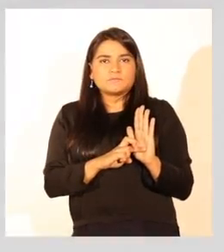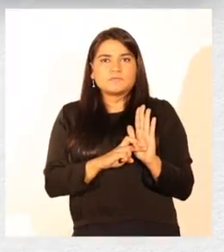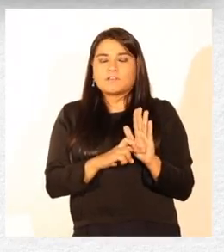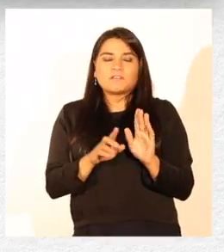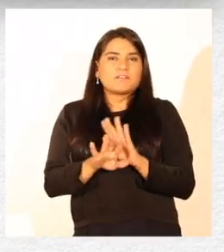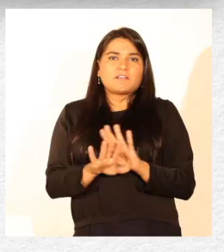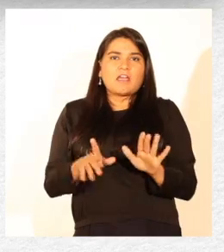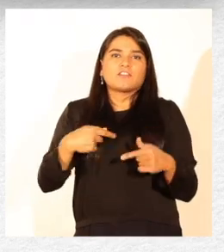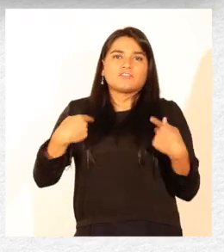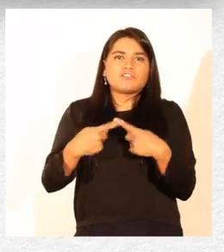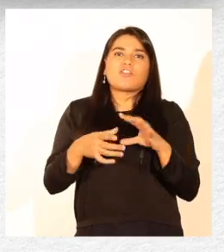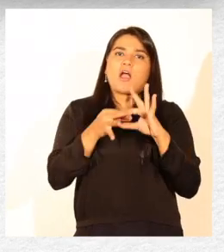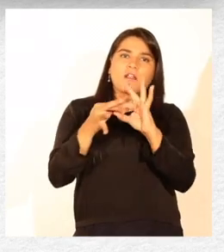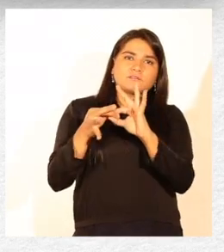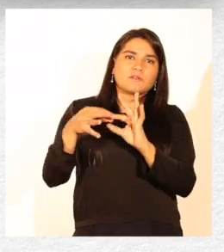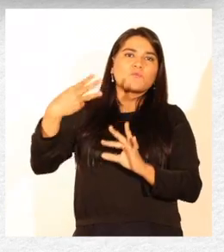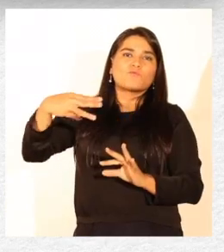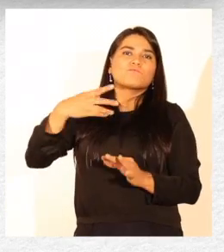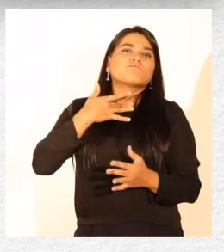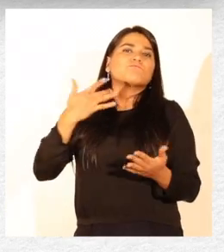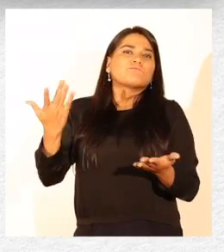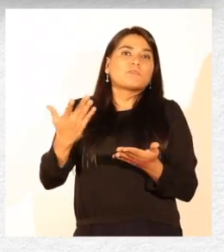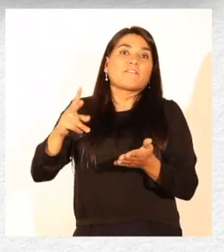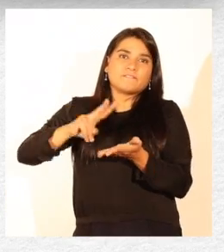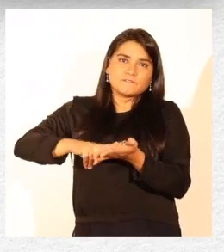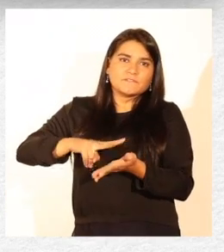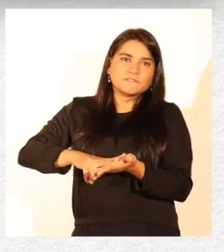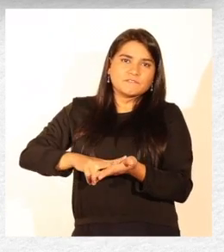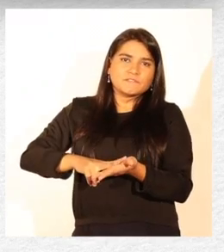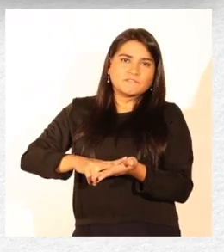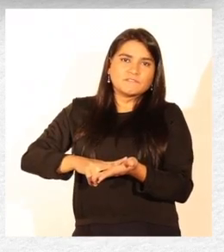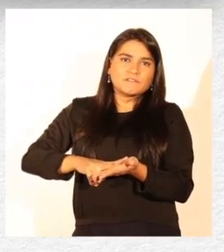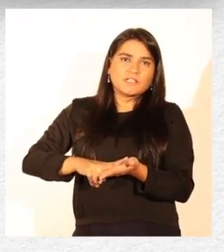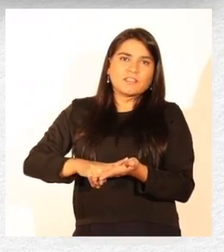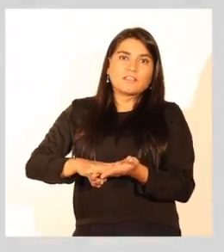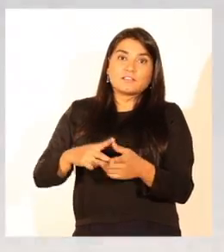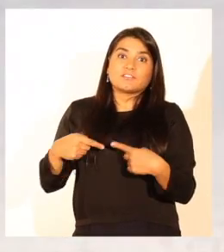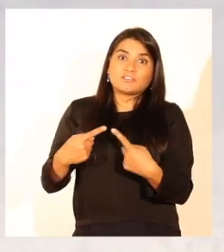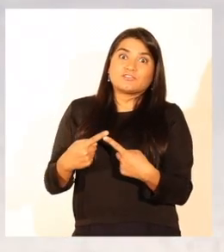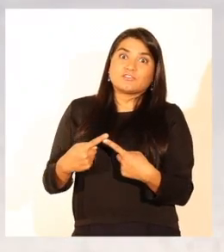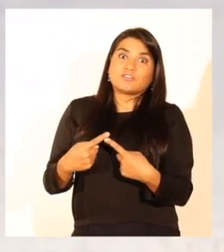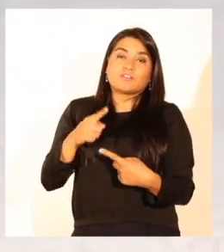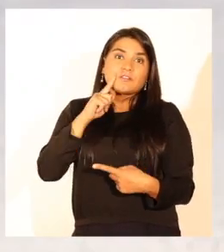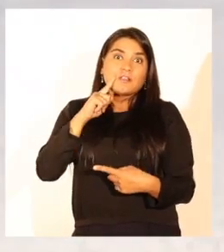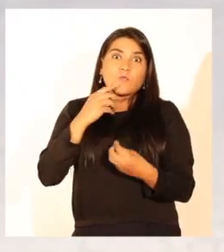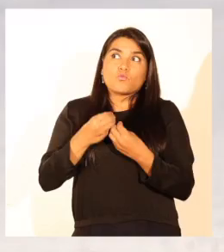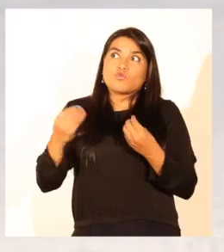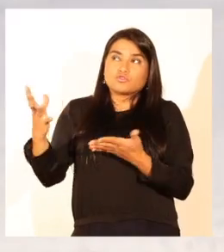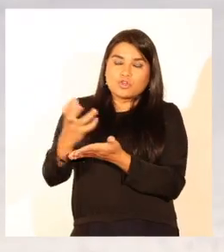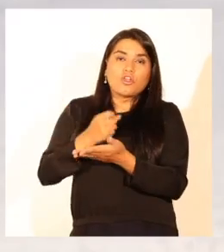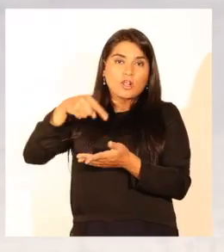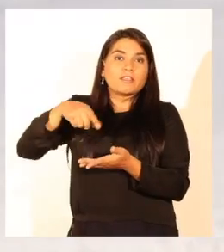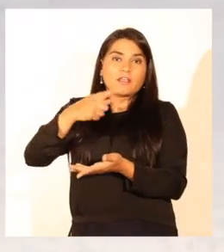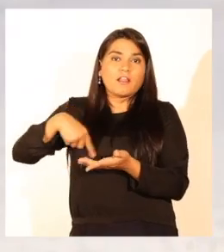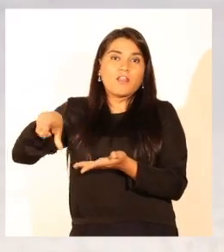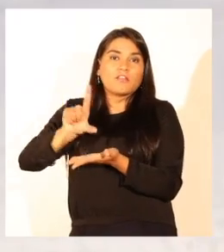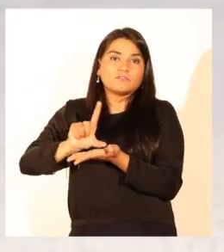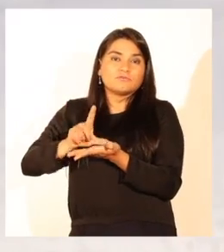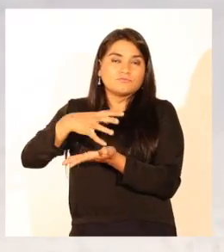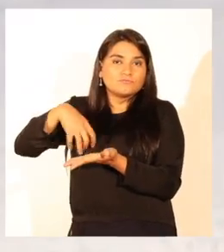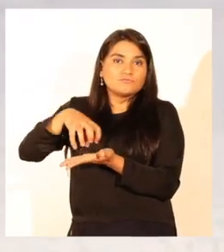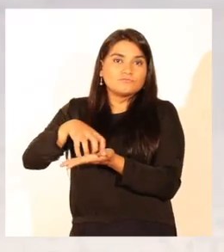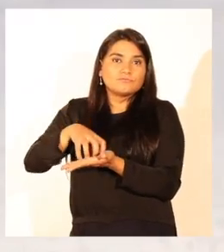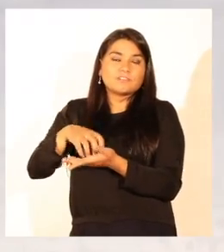y nada, voy a agradecer al municipio nomás porque la verdad es que hemos obtenido varios logros acá en nuestro sector,